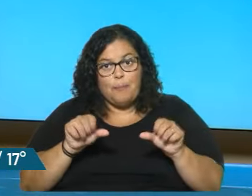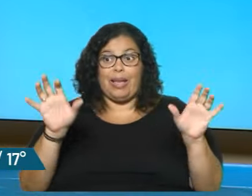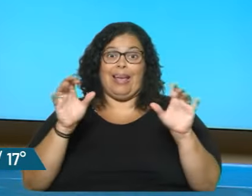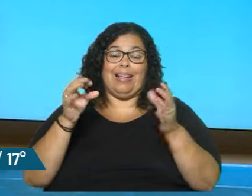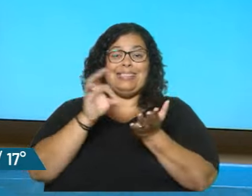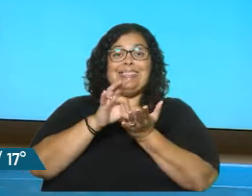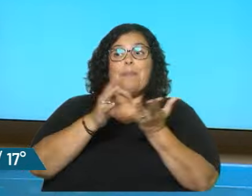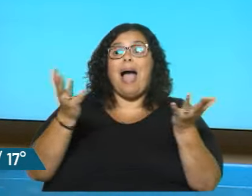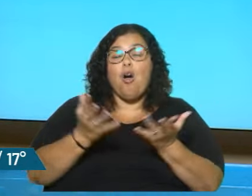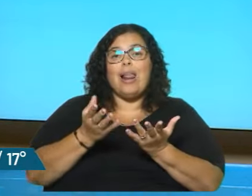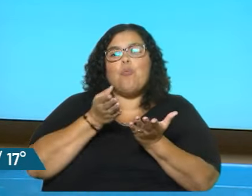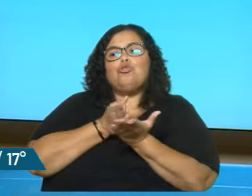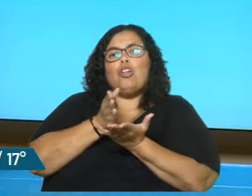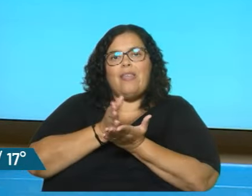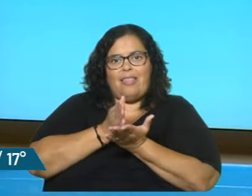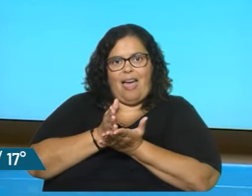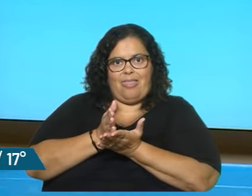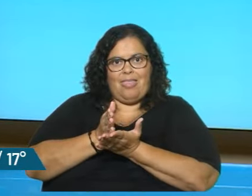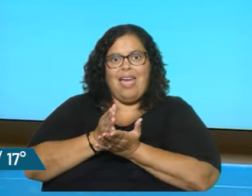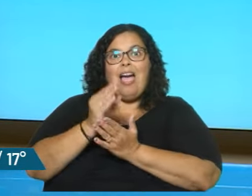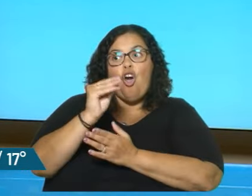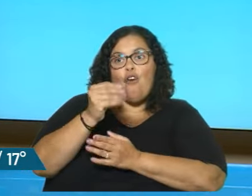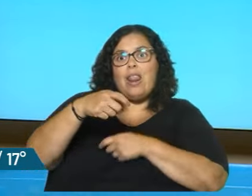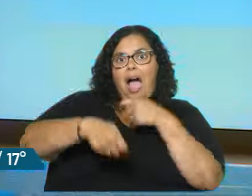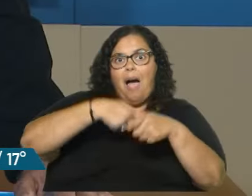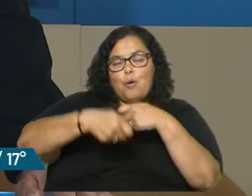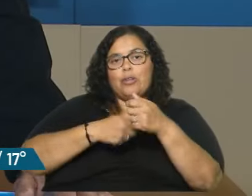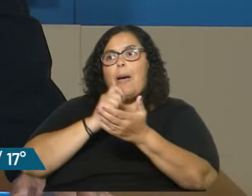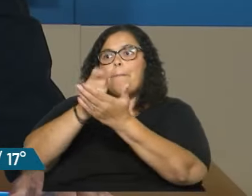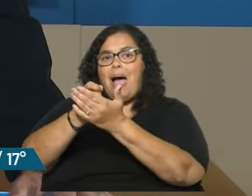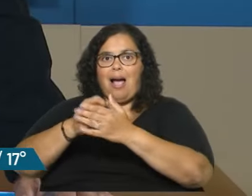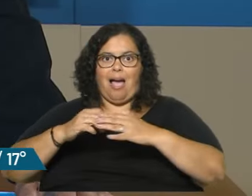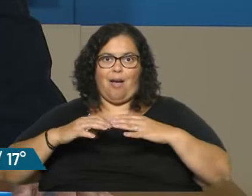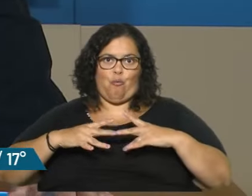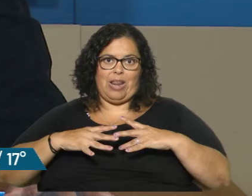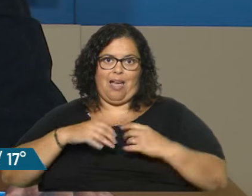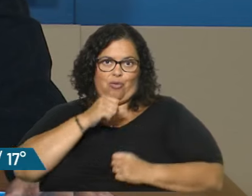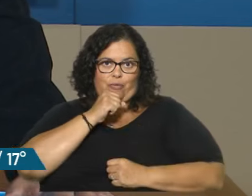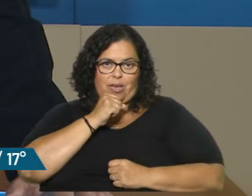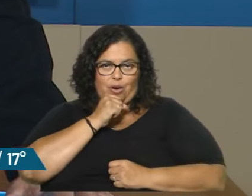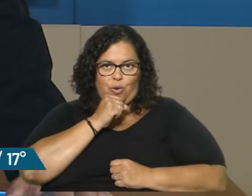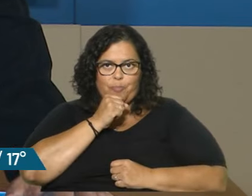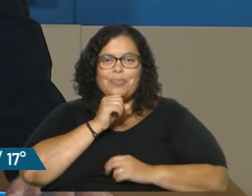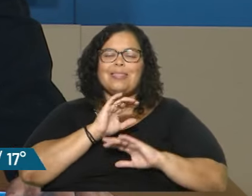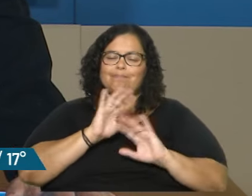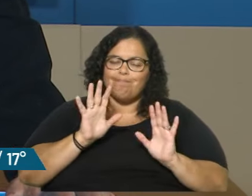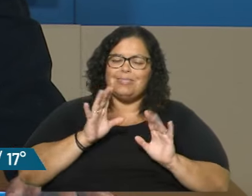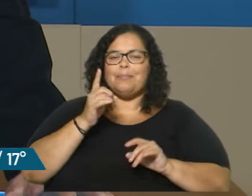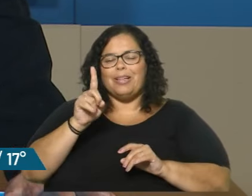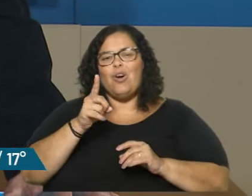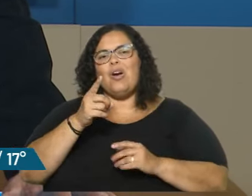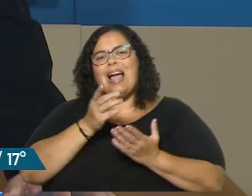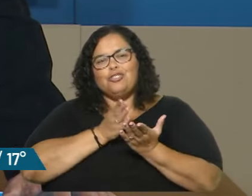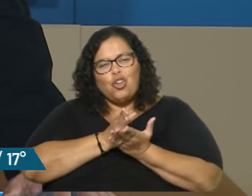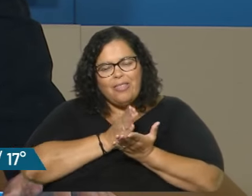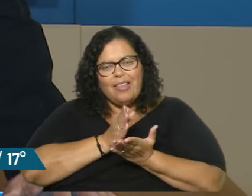de solidaridad generacional, además, ¿no? O sea... Bueno, sí, sí. Sí, Leonardo. El tema de la solidaridad, la empatía, todos